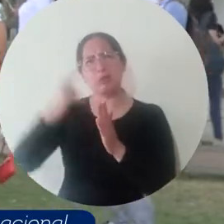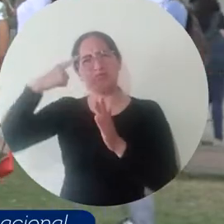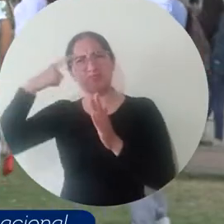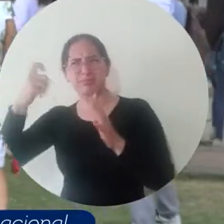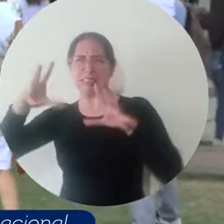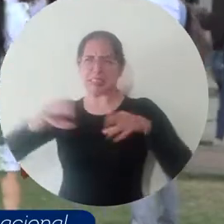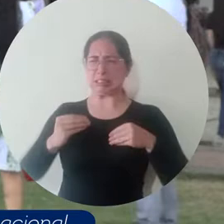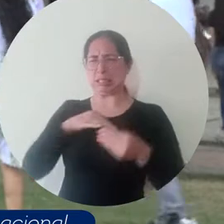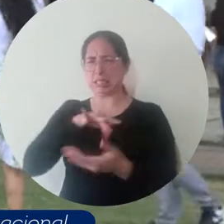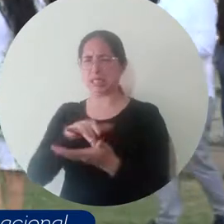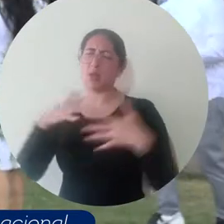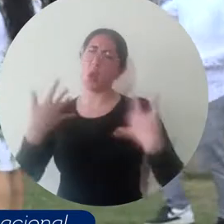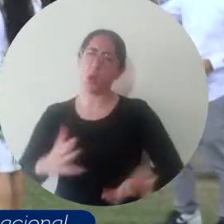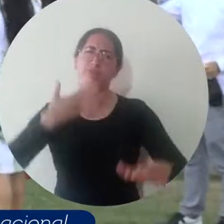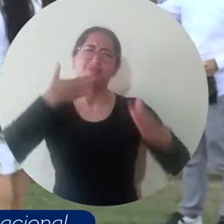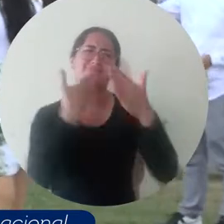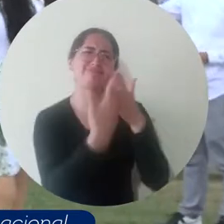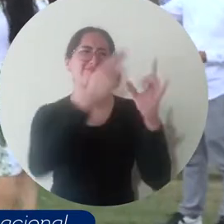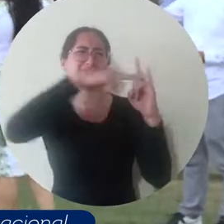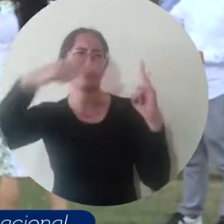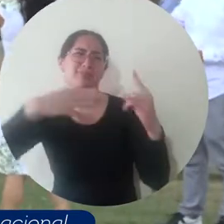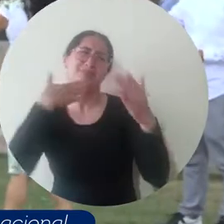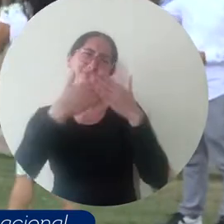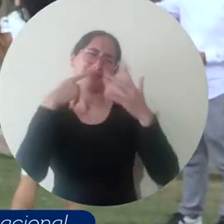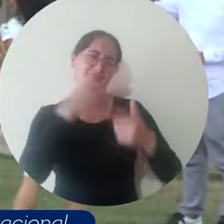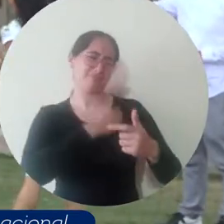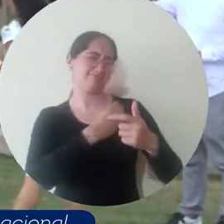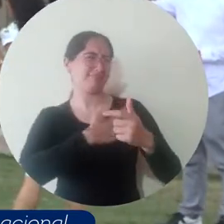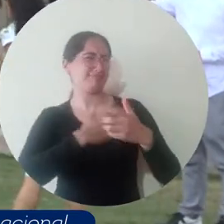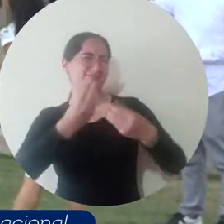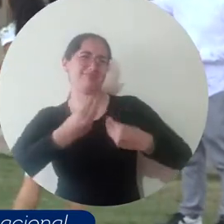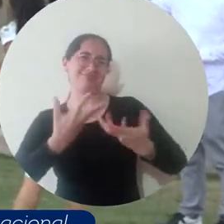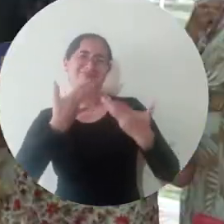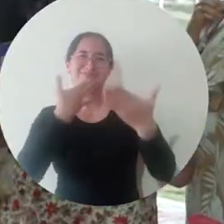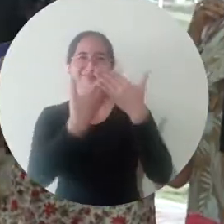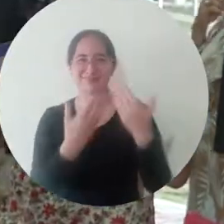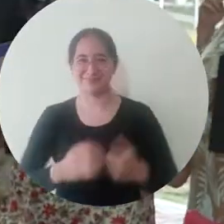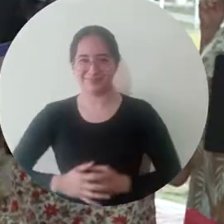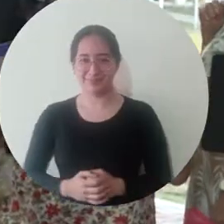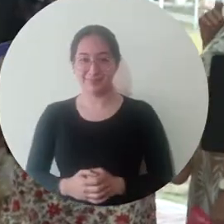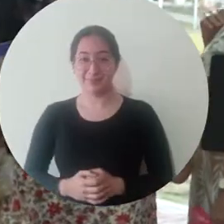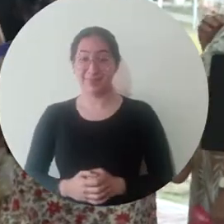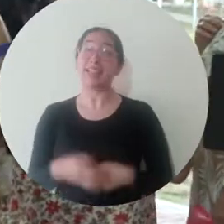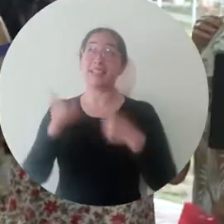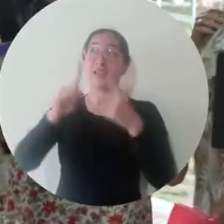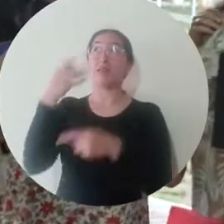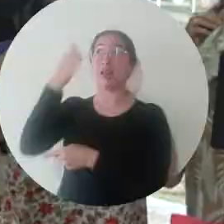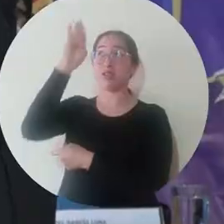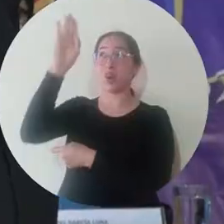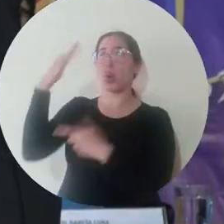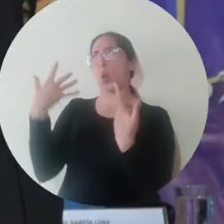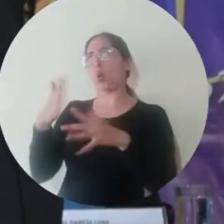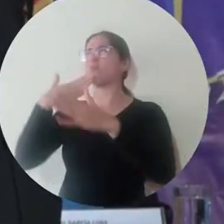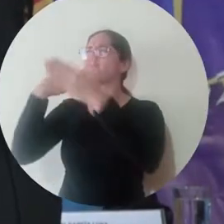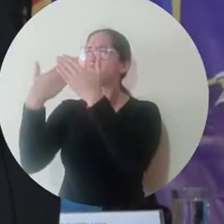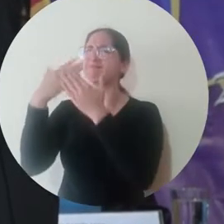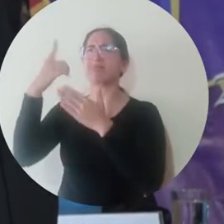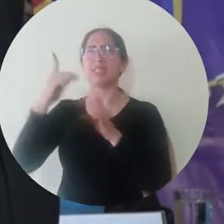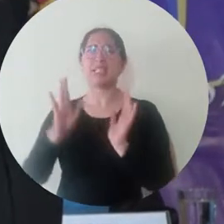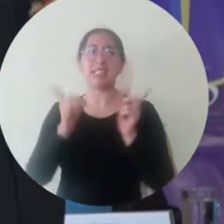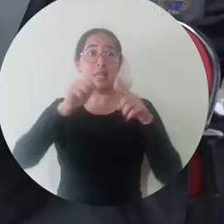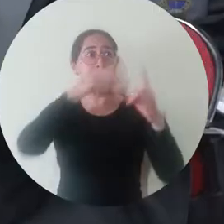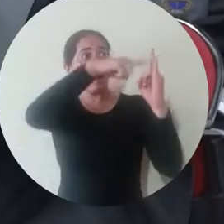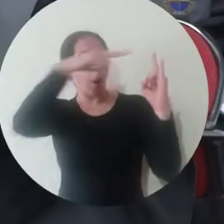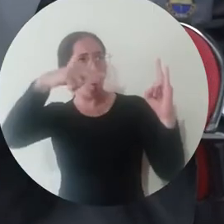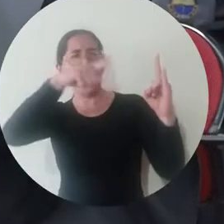mí y le doy muchas gracias a la universidad por haberme permitido esta oportunidad. Primeramente le doy gracias a Dios. Muy orgulloso por esto